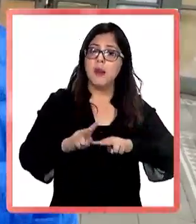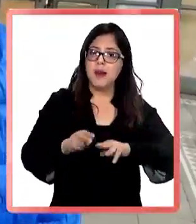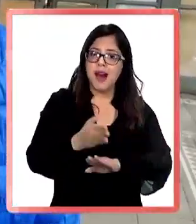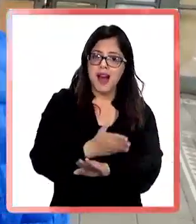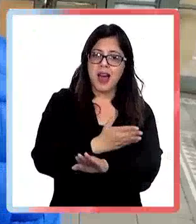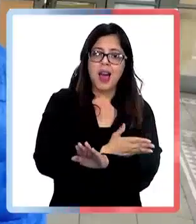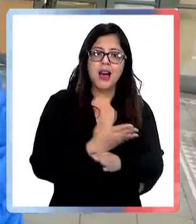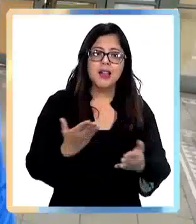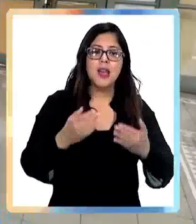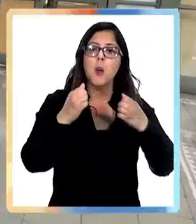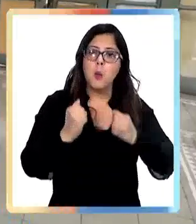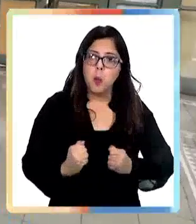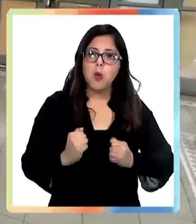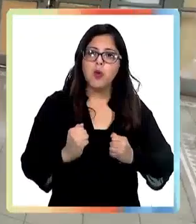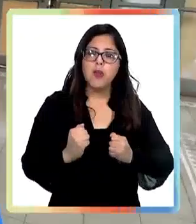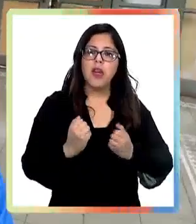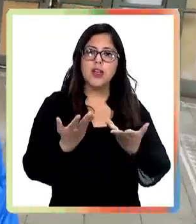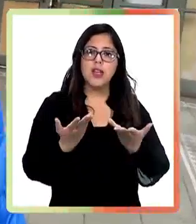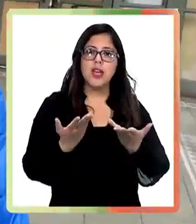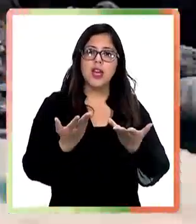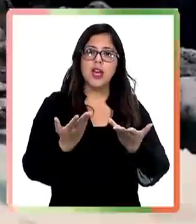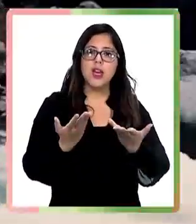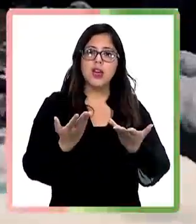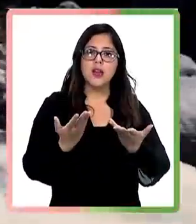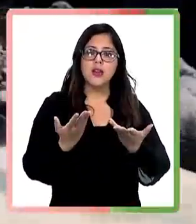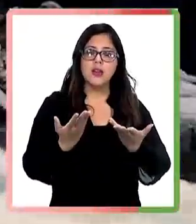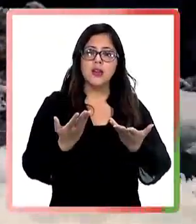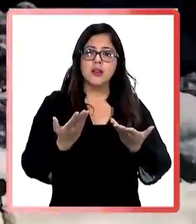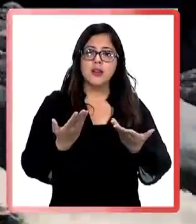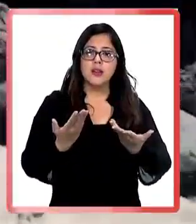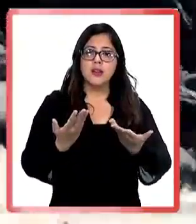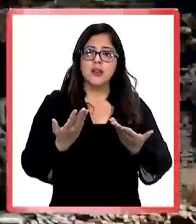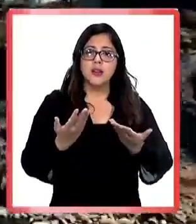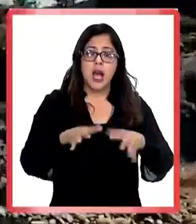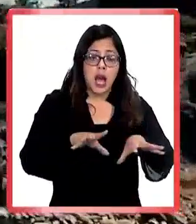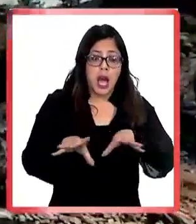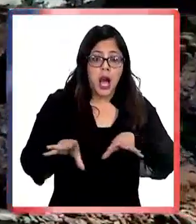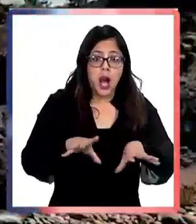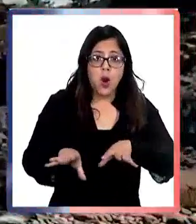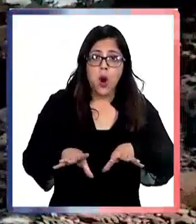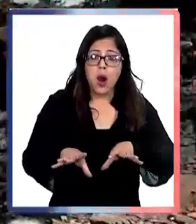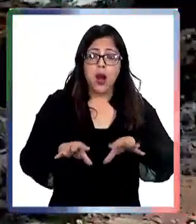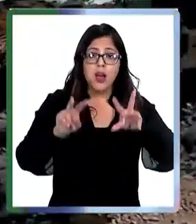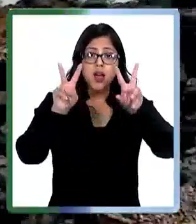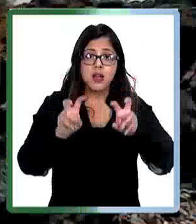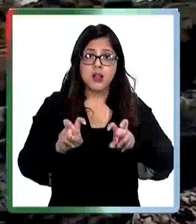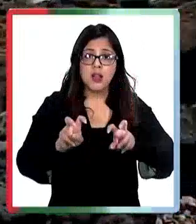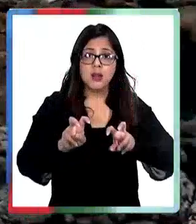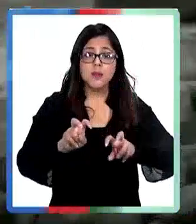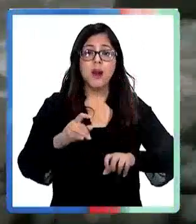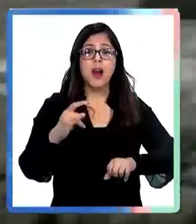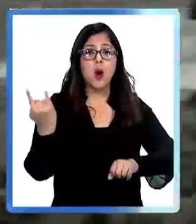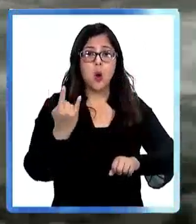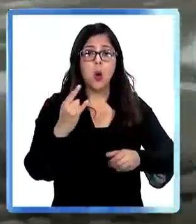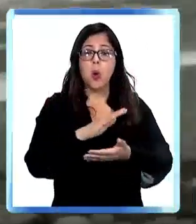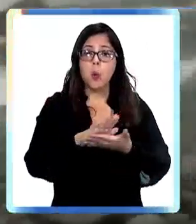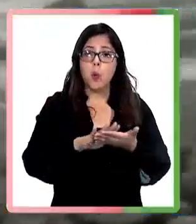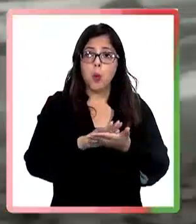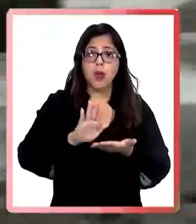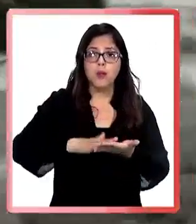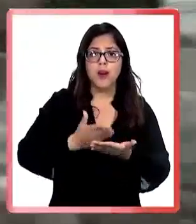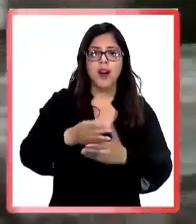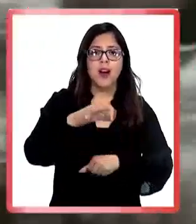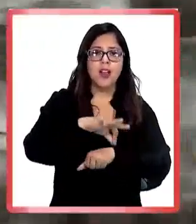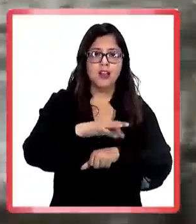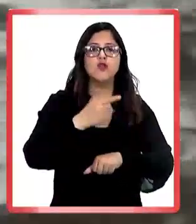salud, que es lo que más nos interesa en este minuto. Los recursos para este programa de capacitación en urgencias y